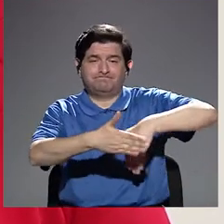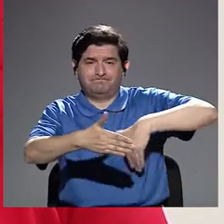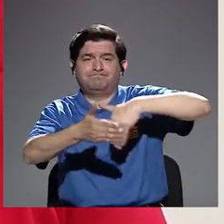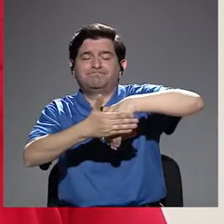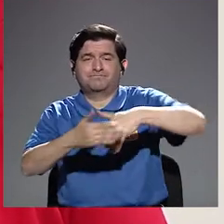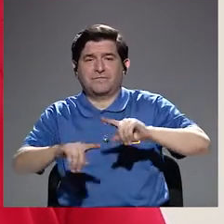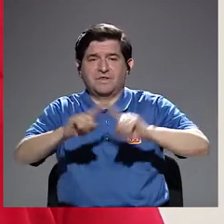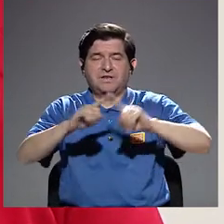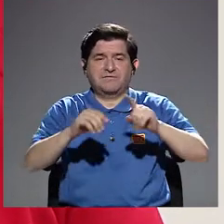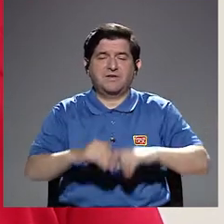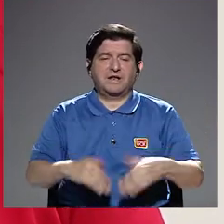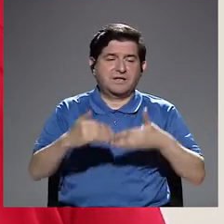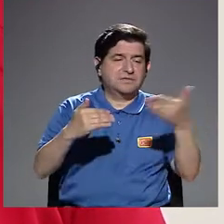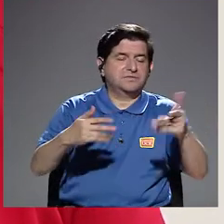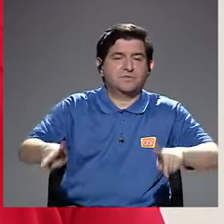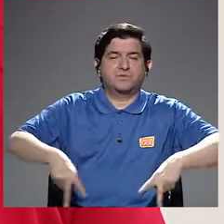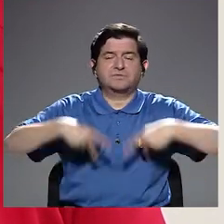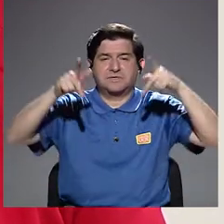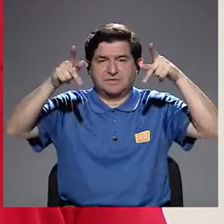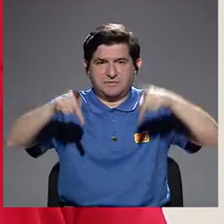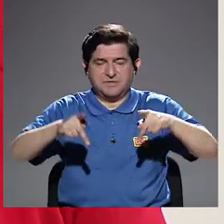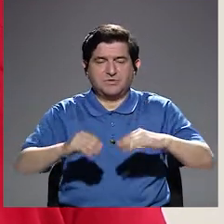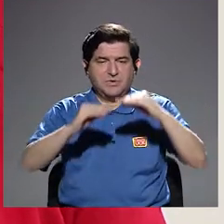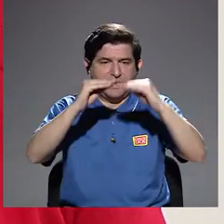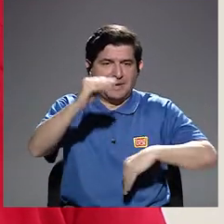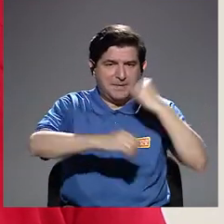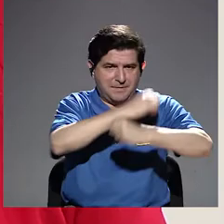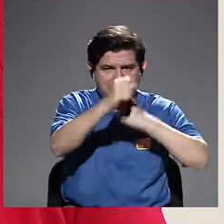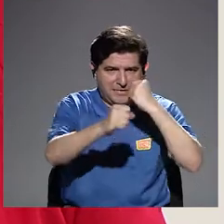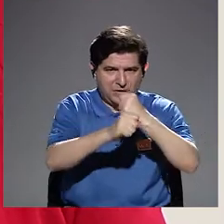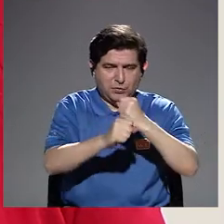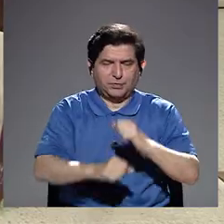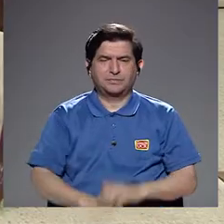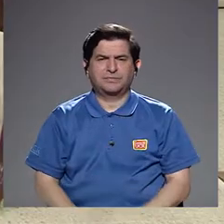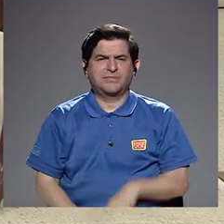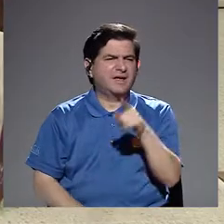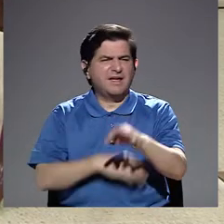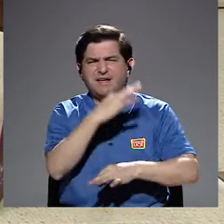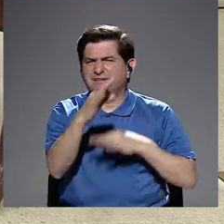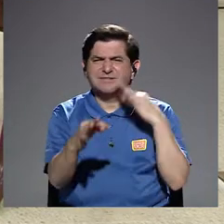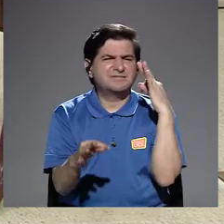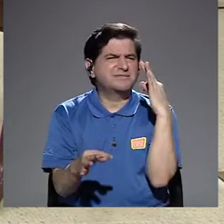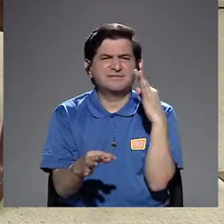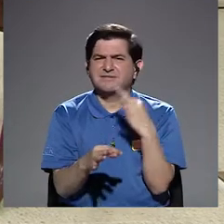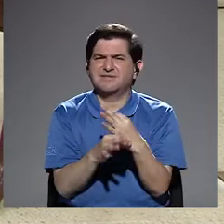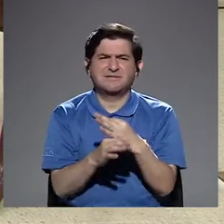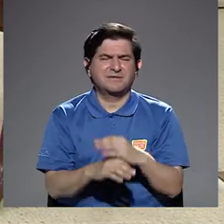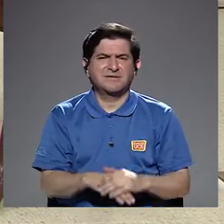muchos aspectos de la vida de esta persona menor de edad. Este tipo de